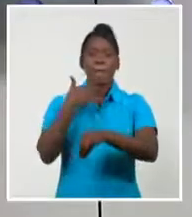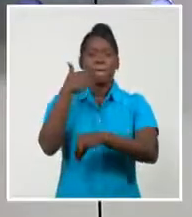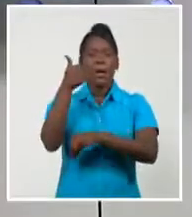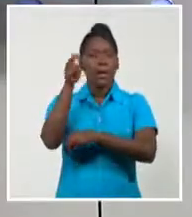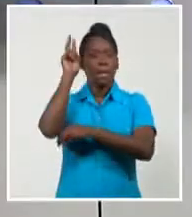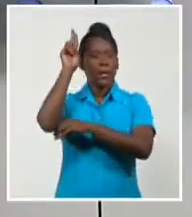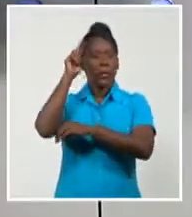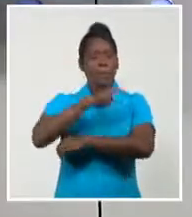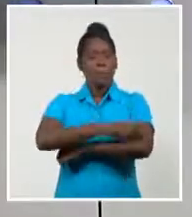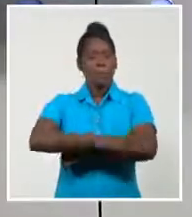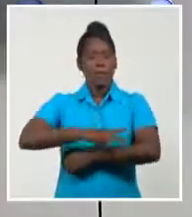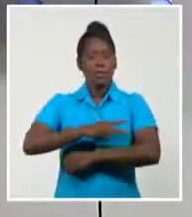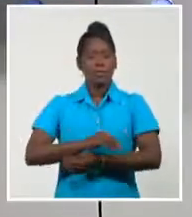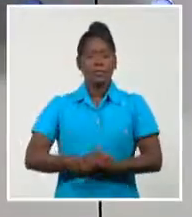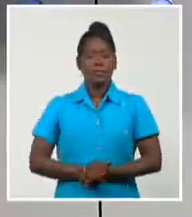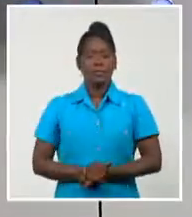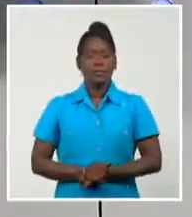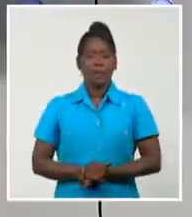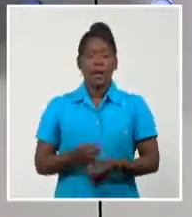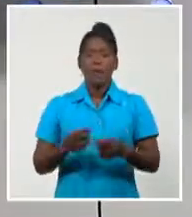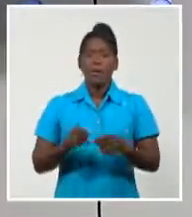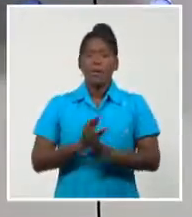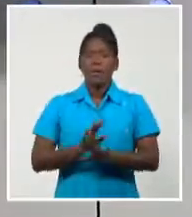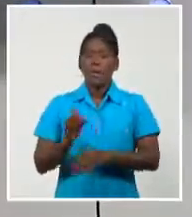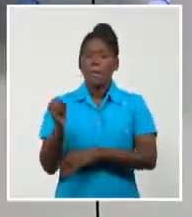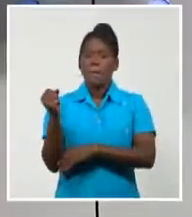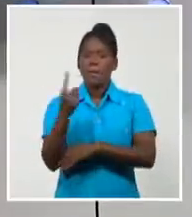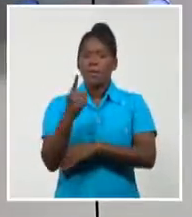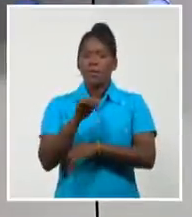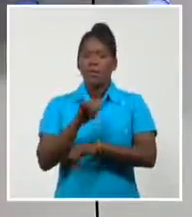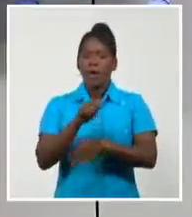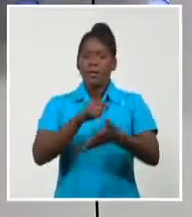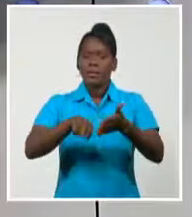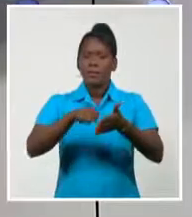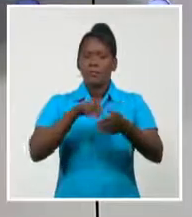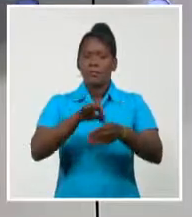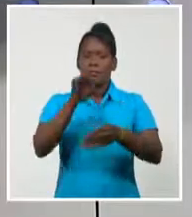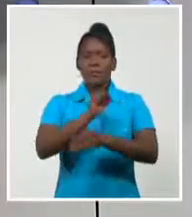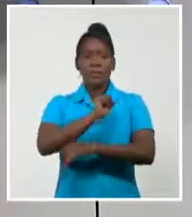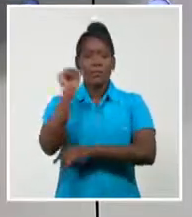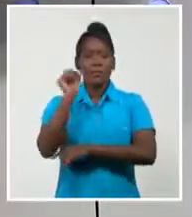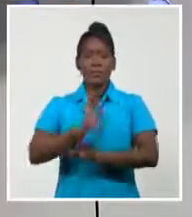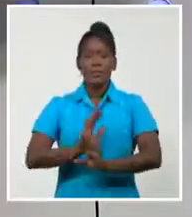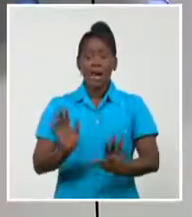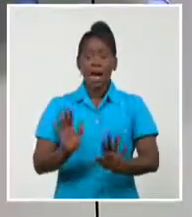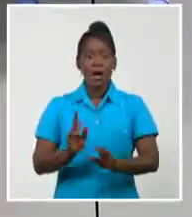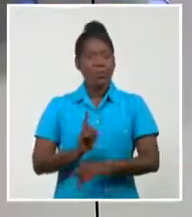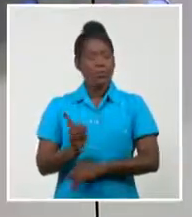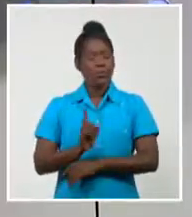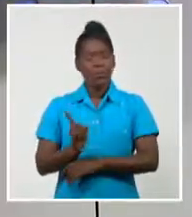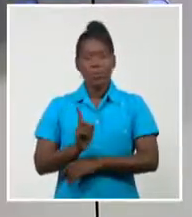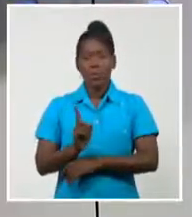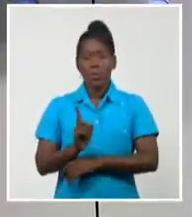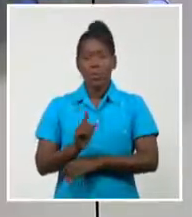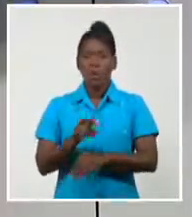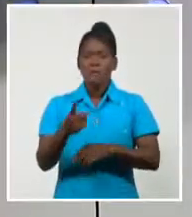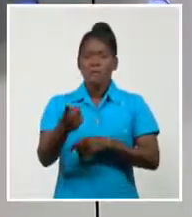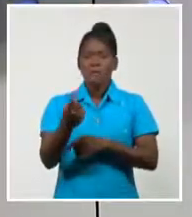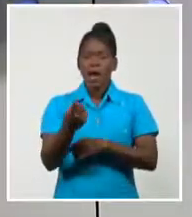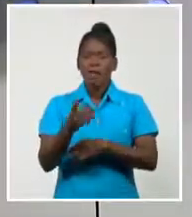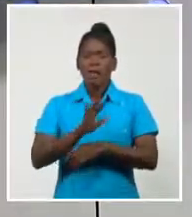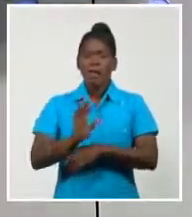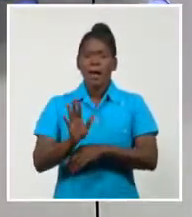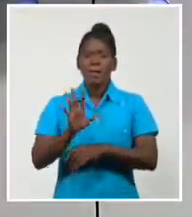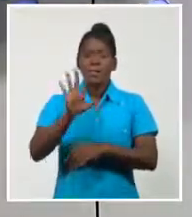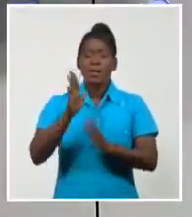constitucional. Ya no se trata solo de unas nuevas elecciones, para lo cual quedan cinco meses. El pueblo ha pedido en las manifestaciones